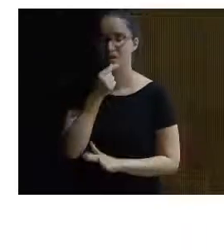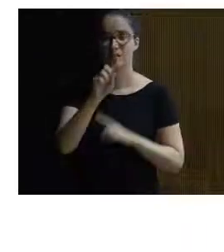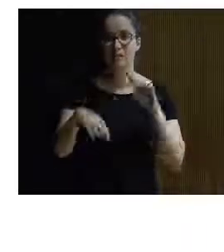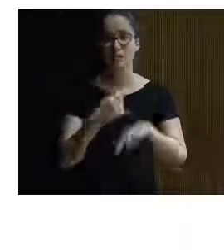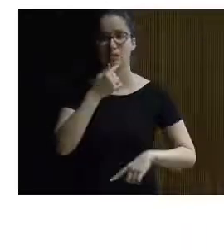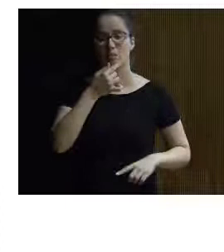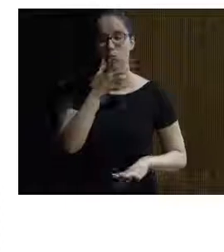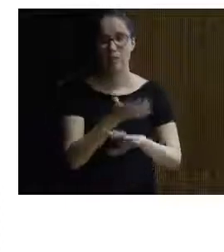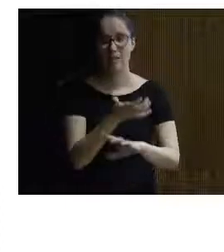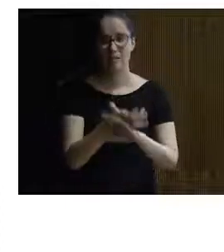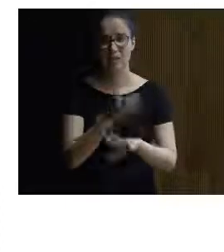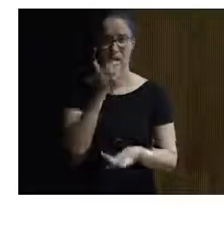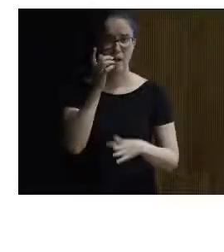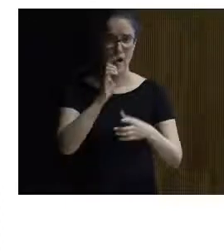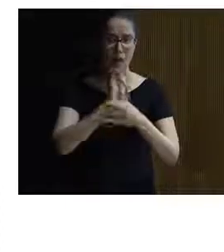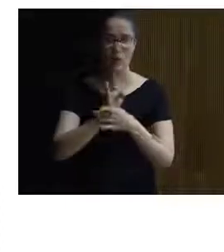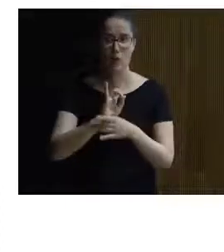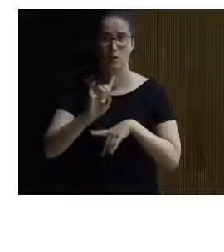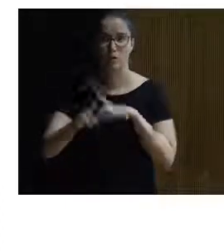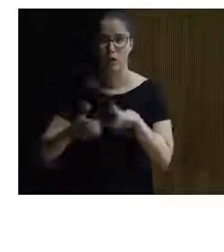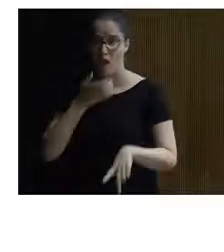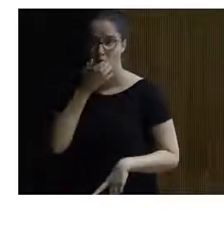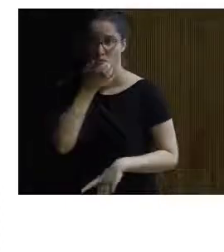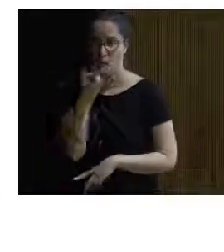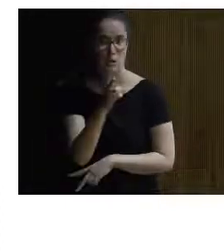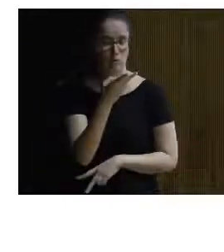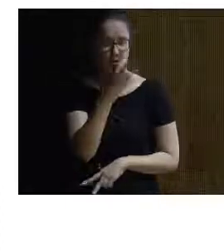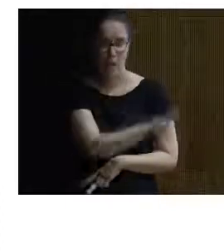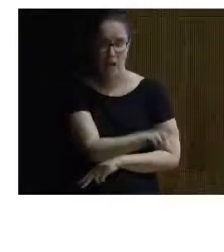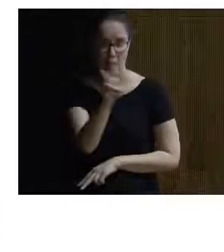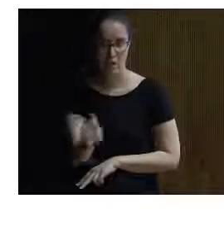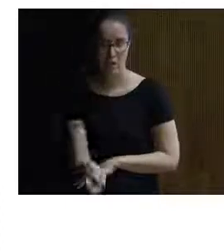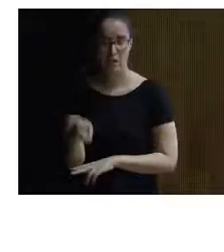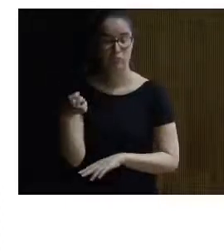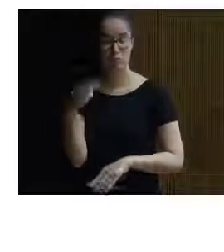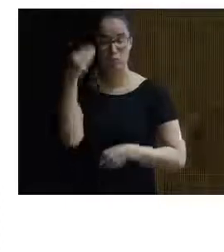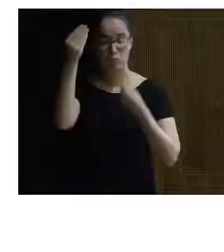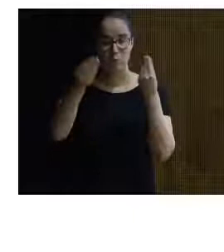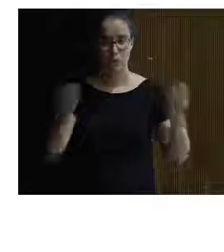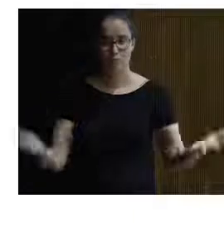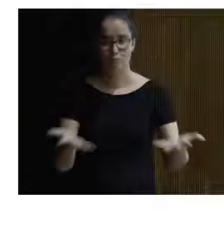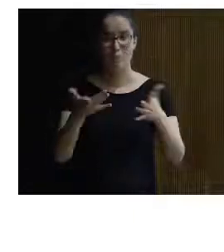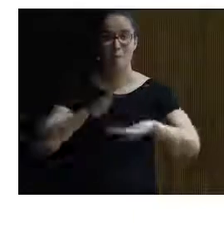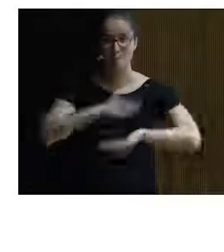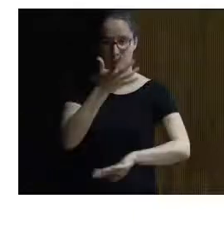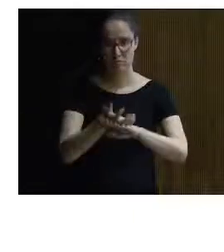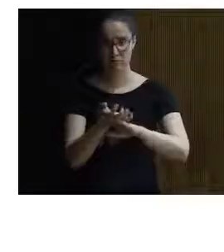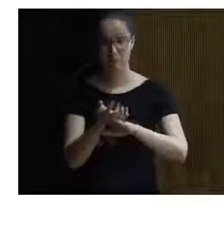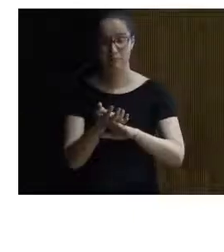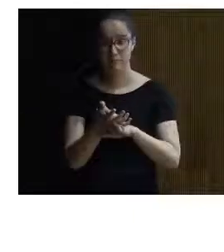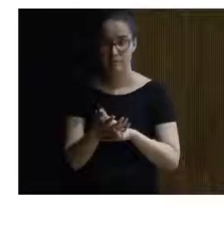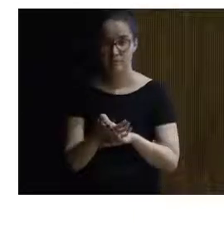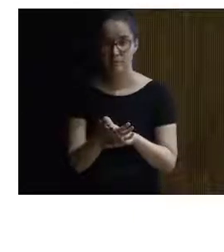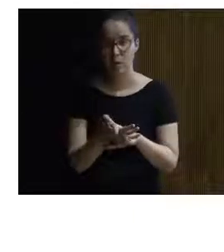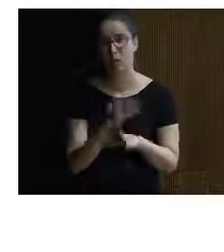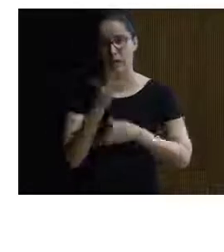diré porque se puede descargar tanto para Android como para iOS y yo creo que animaría a por lo menos la descarguéis y